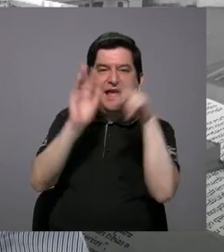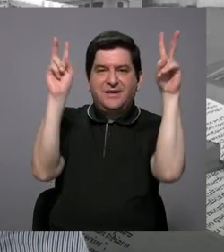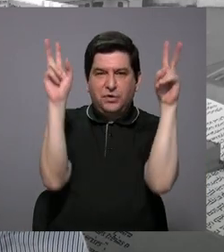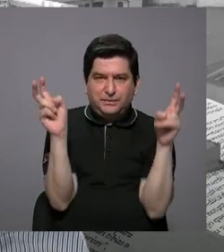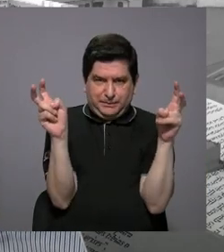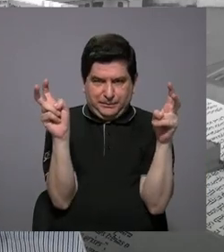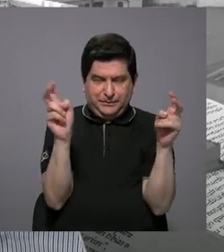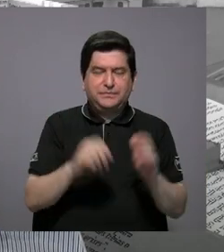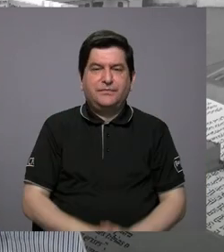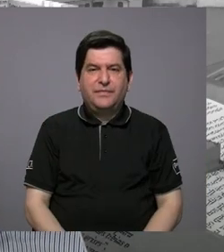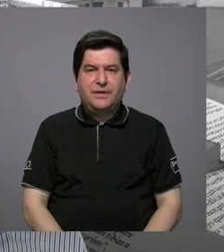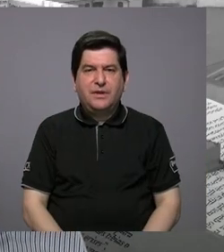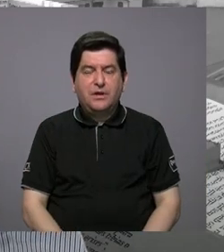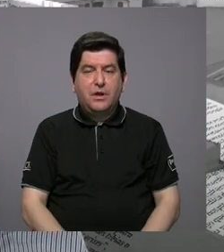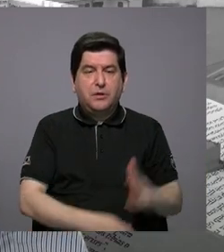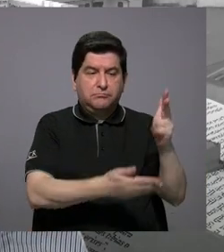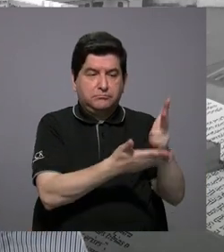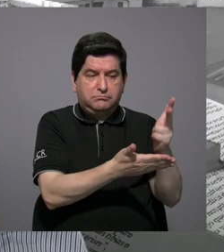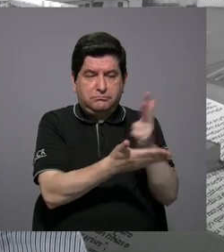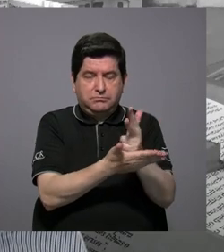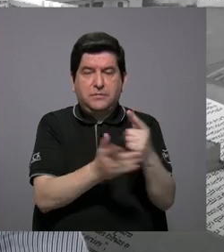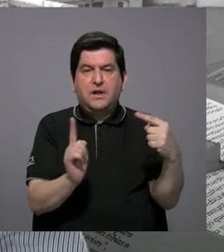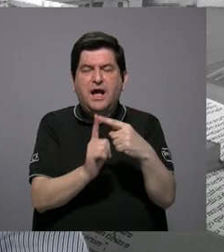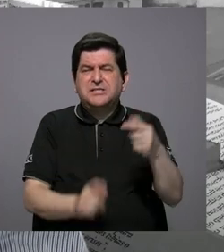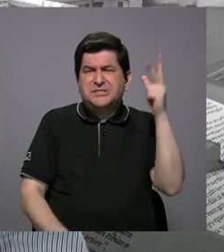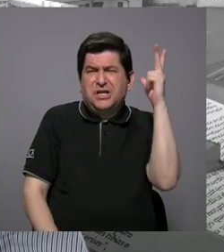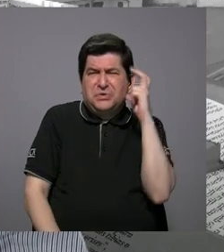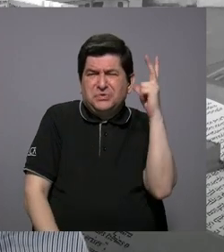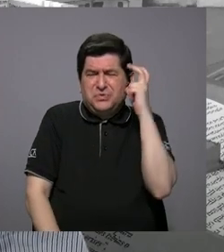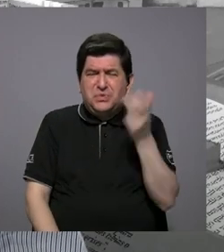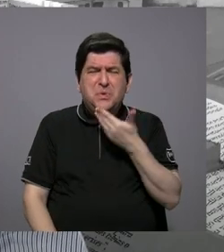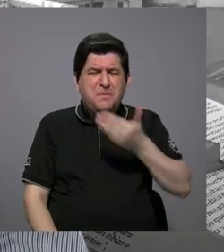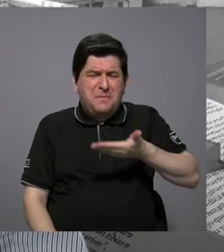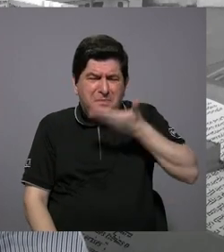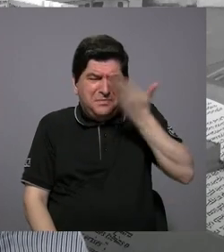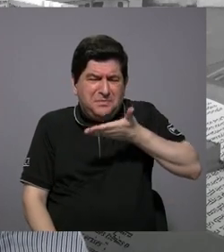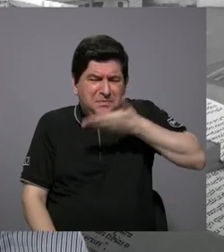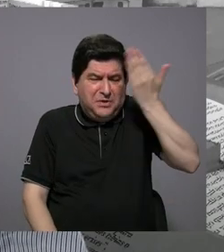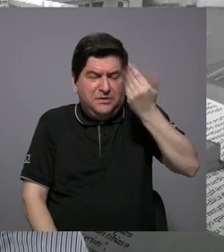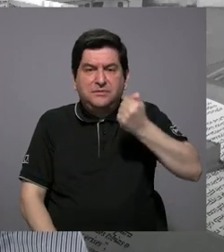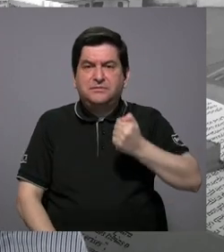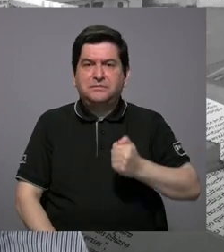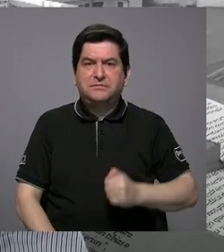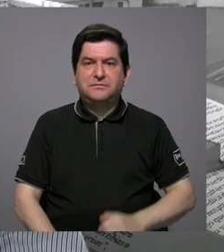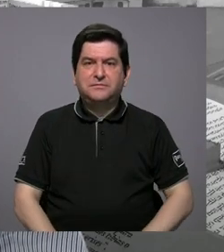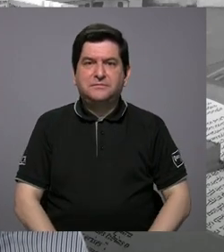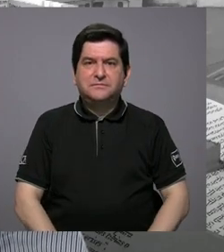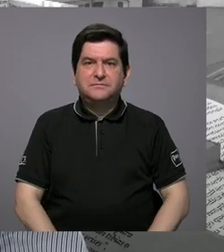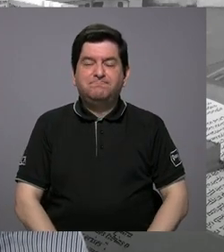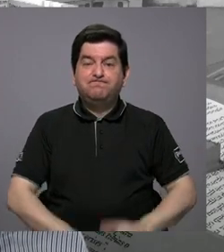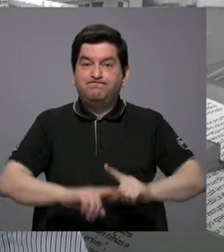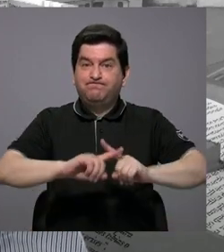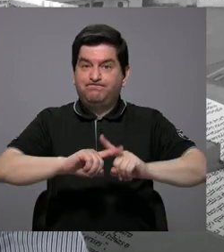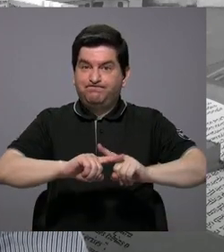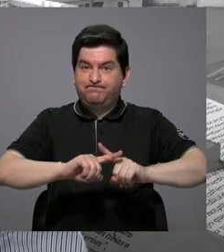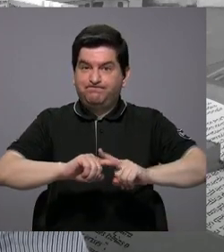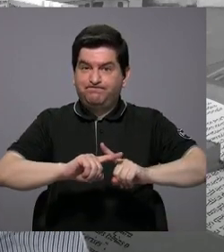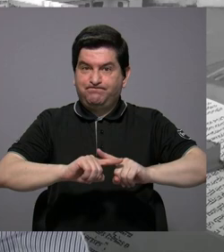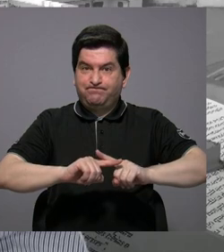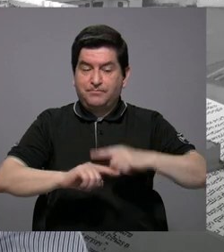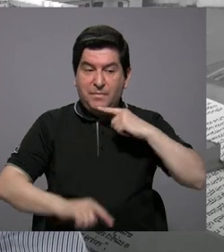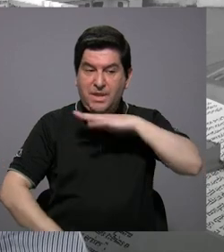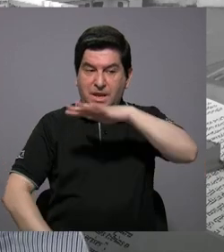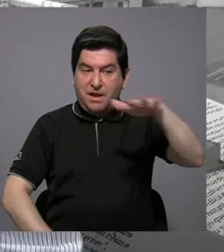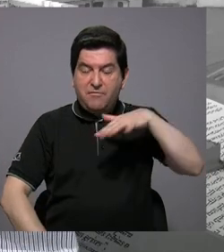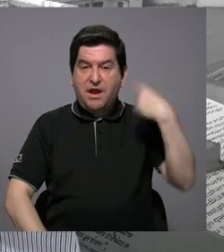desde estacionamiento hasta ruidos, hasta malos olores, etc. Entonces, depende mucho de la